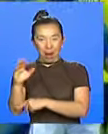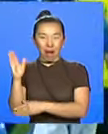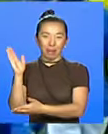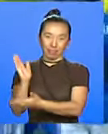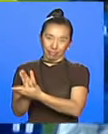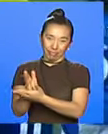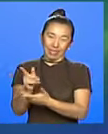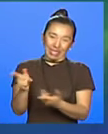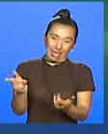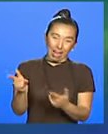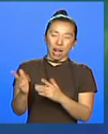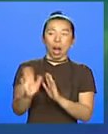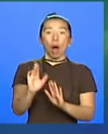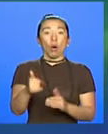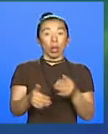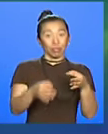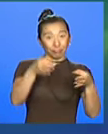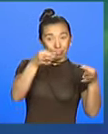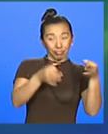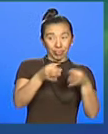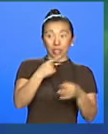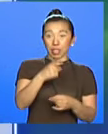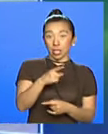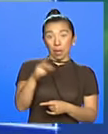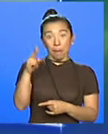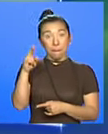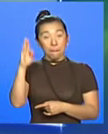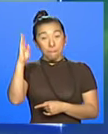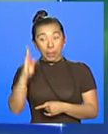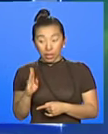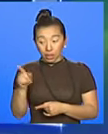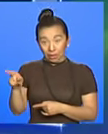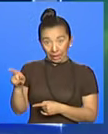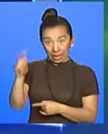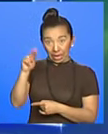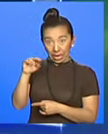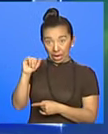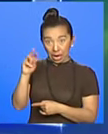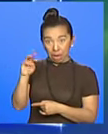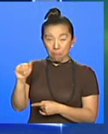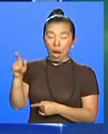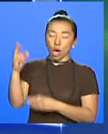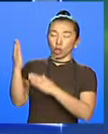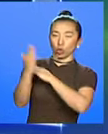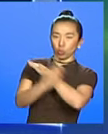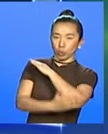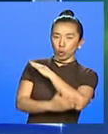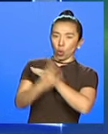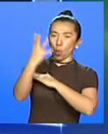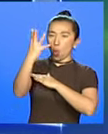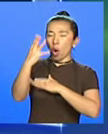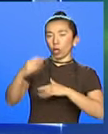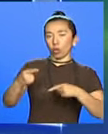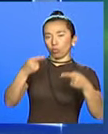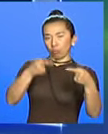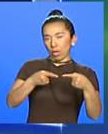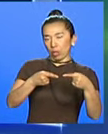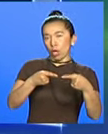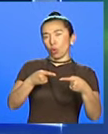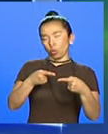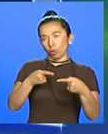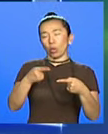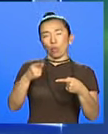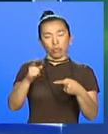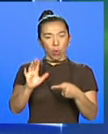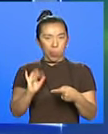Conmebol se pronunció. Al jugador de la Selección Nacional de Brasil, el señor Neymar da Silva, una suspensión por cuatro partidos, incluyendo el partido